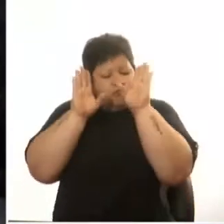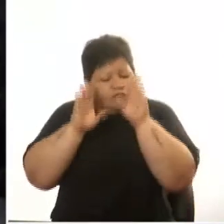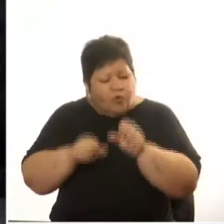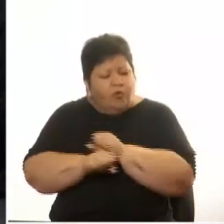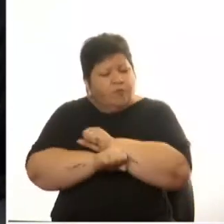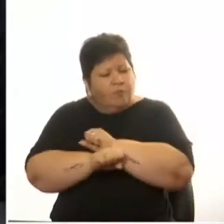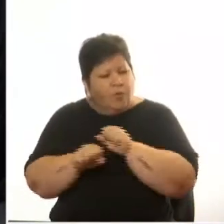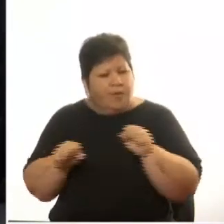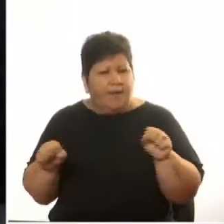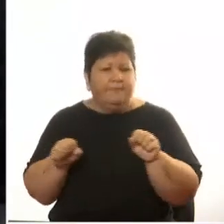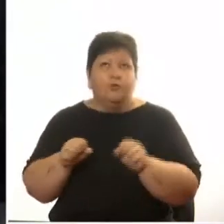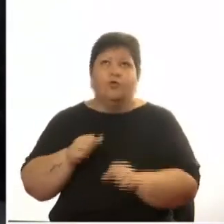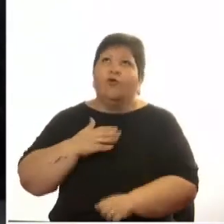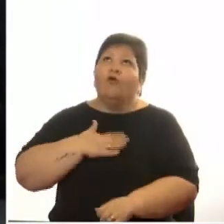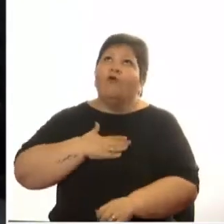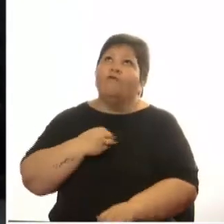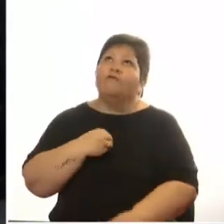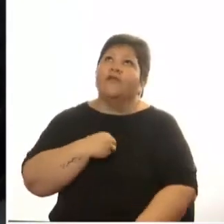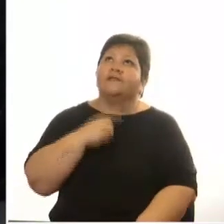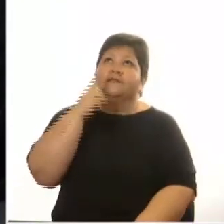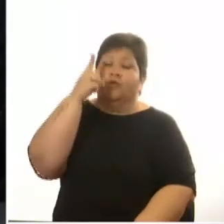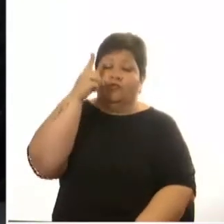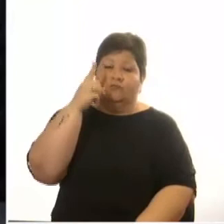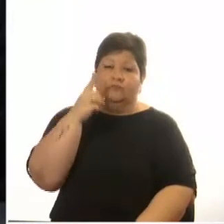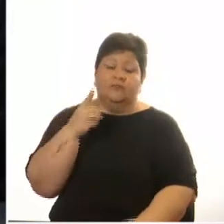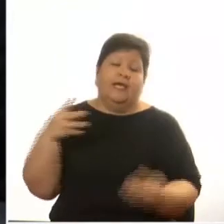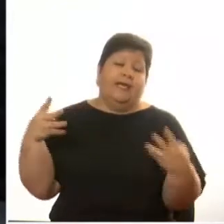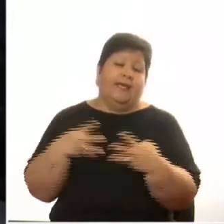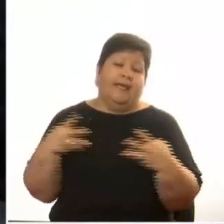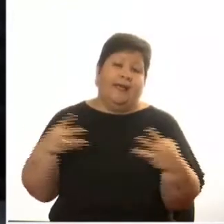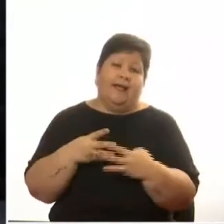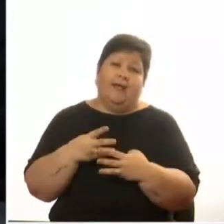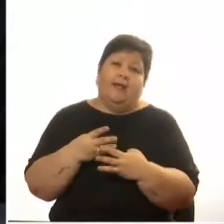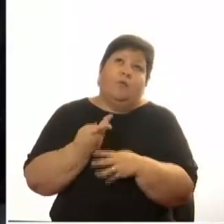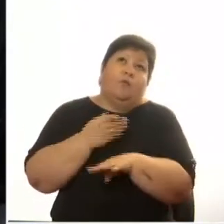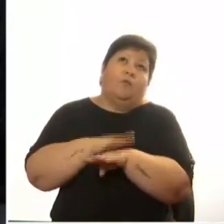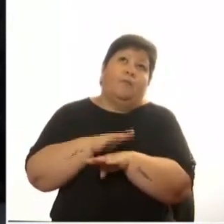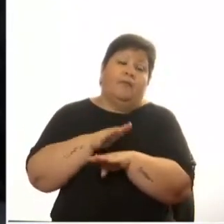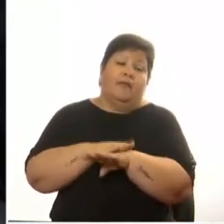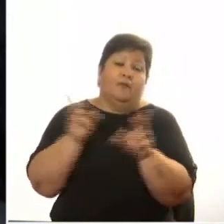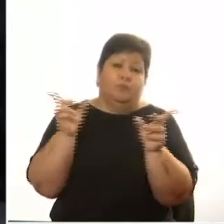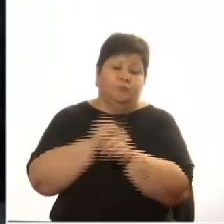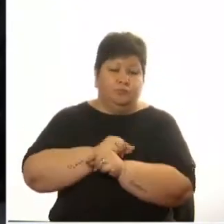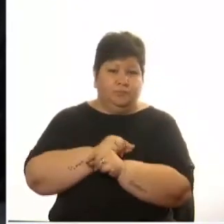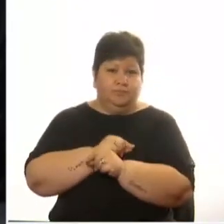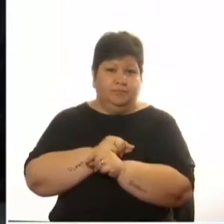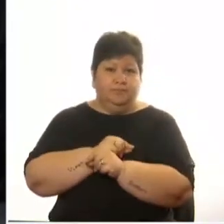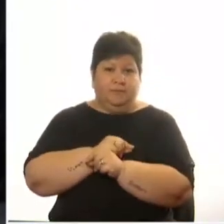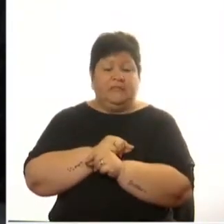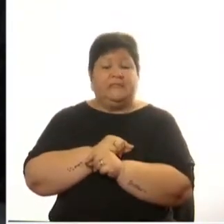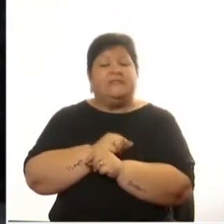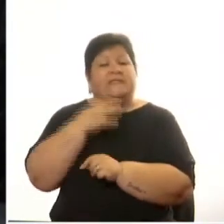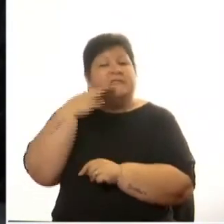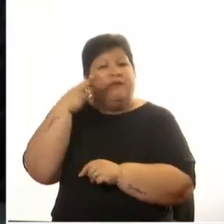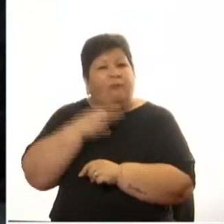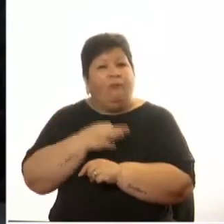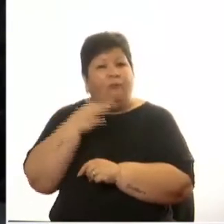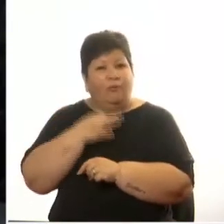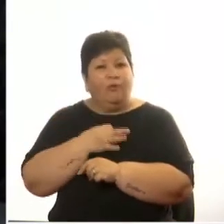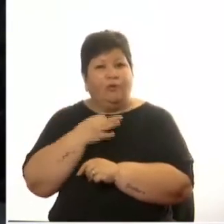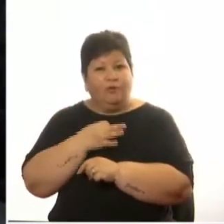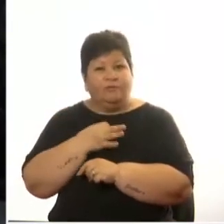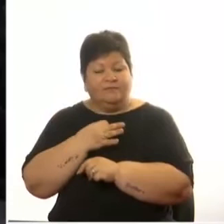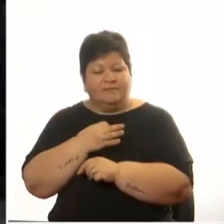en algún momento esta terrible guerra acabará con seguridad volverá el momento en el que otra vez